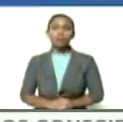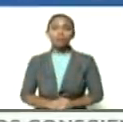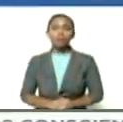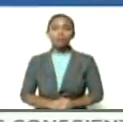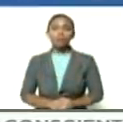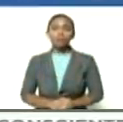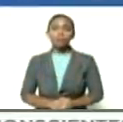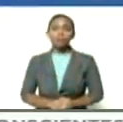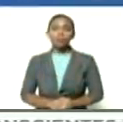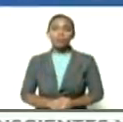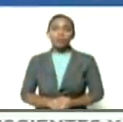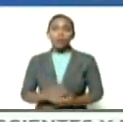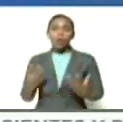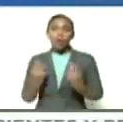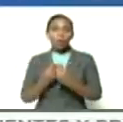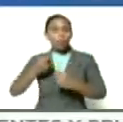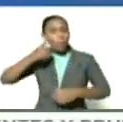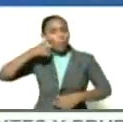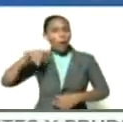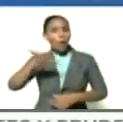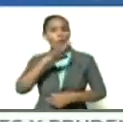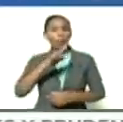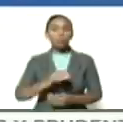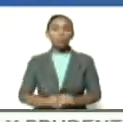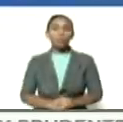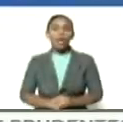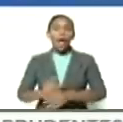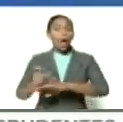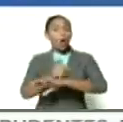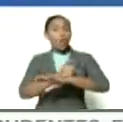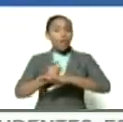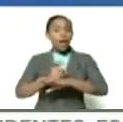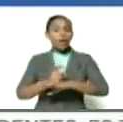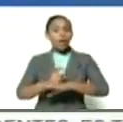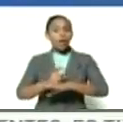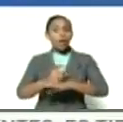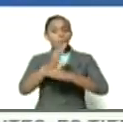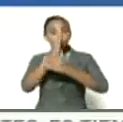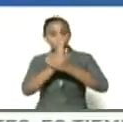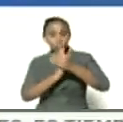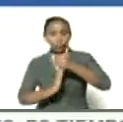con el pueblo el gobierno obedencial